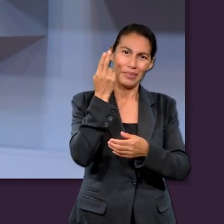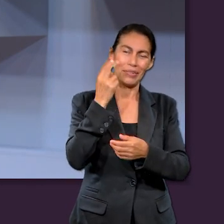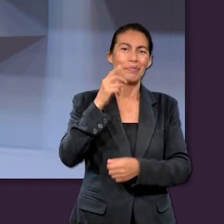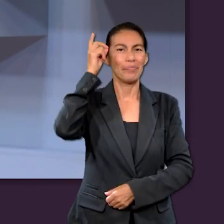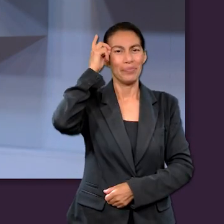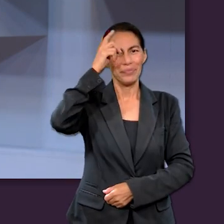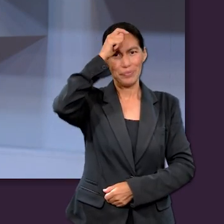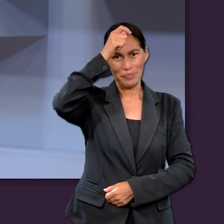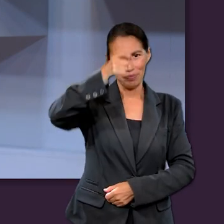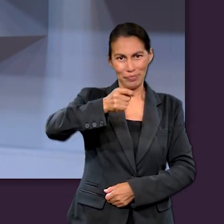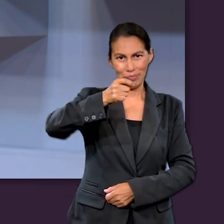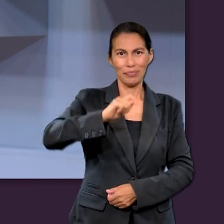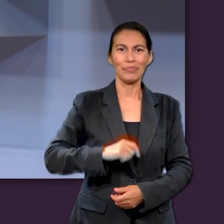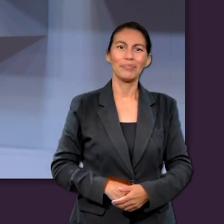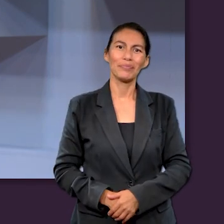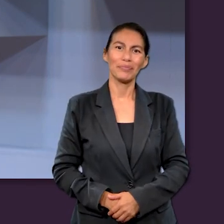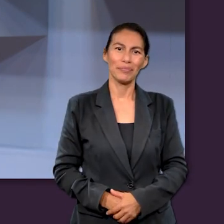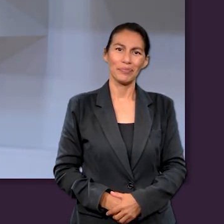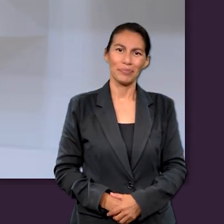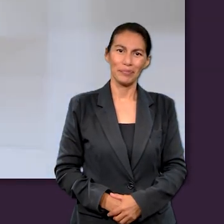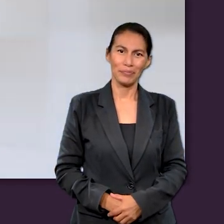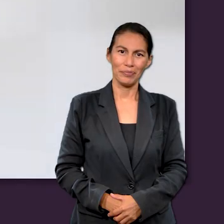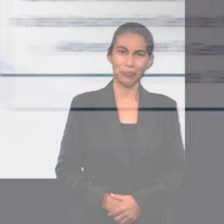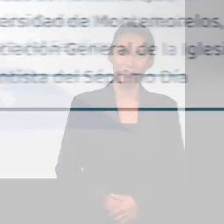Sabática Universitaria. Dios les bendiga.